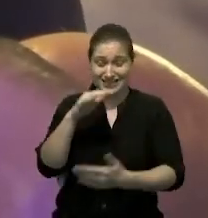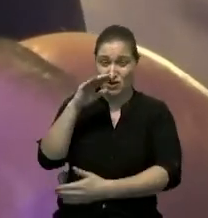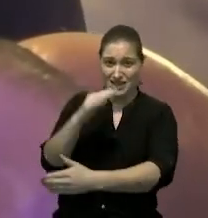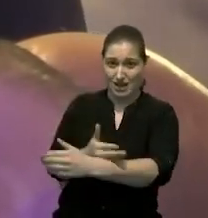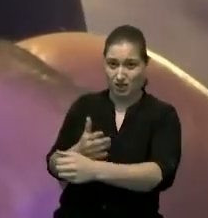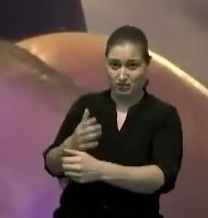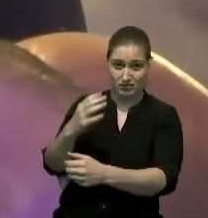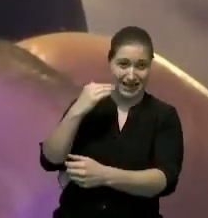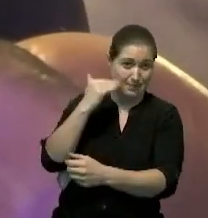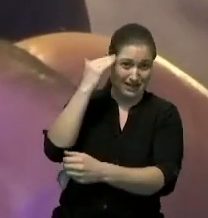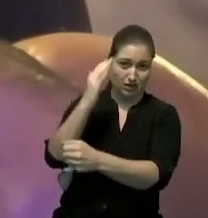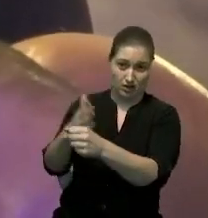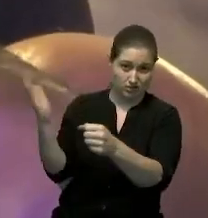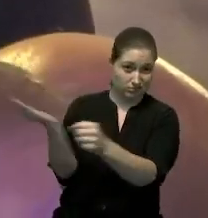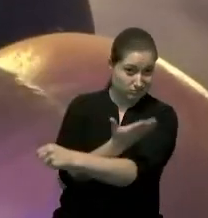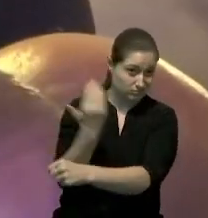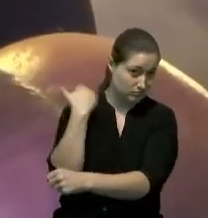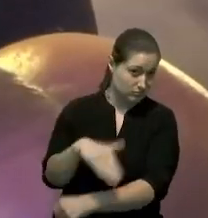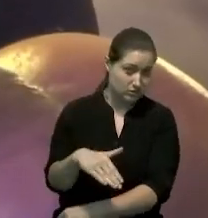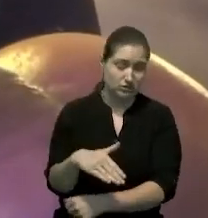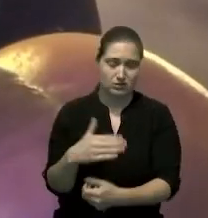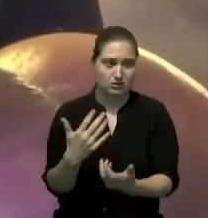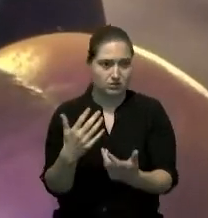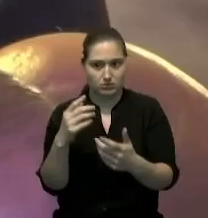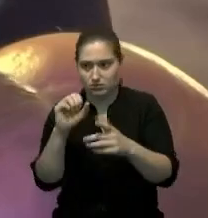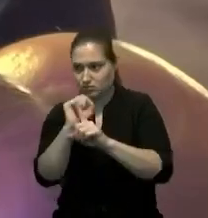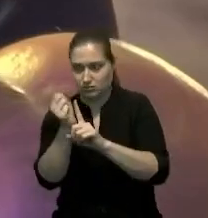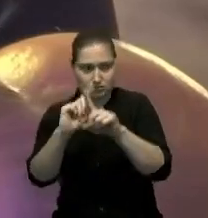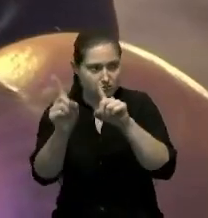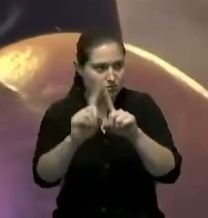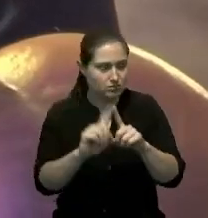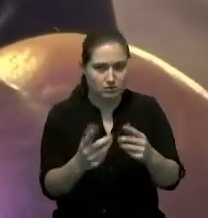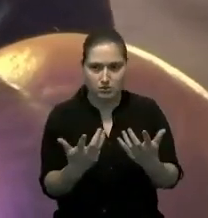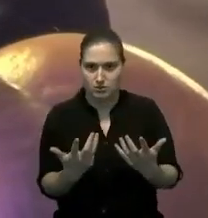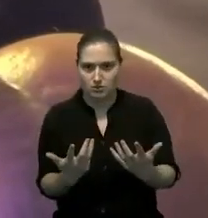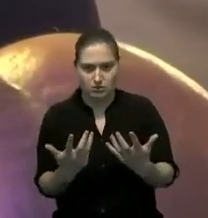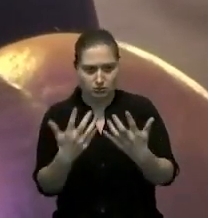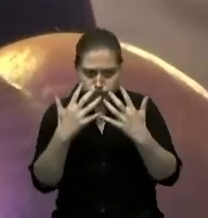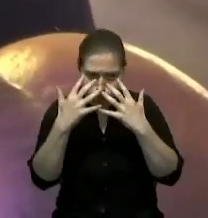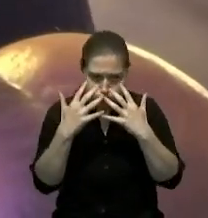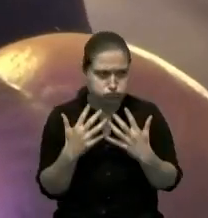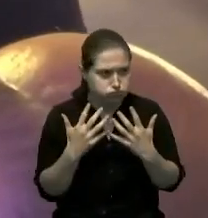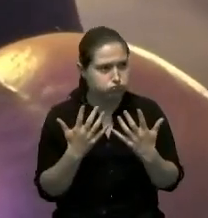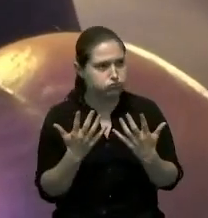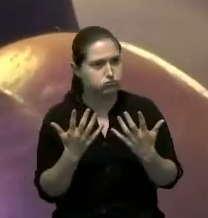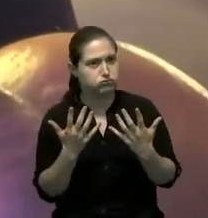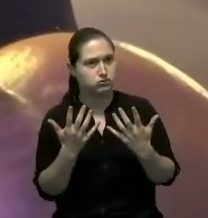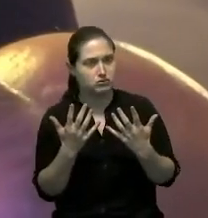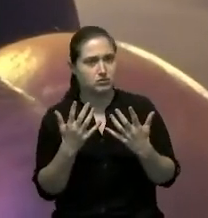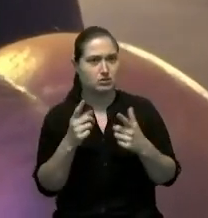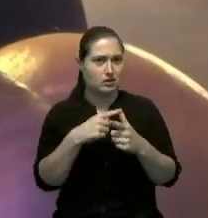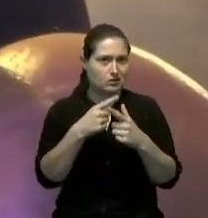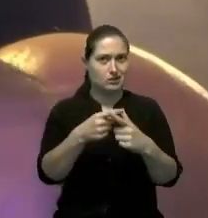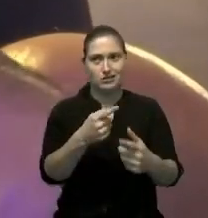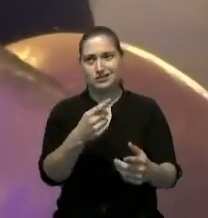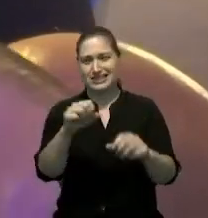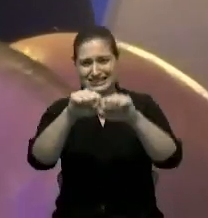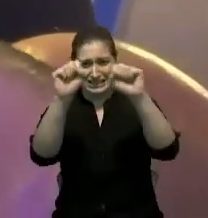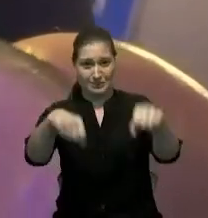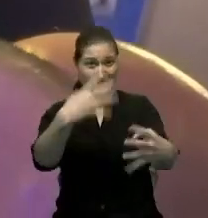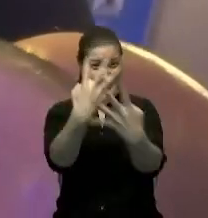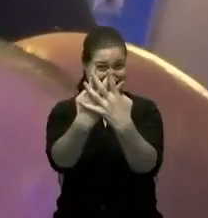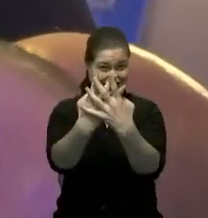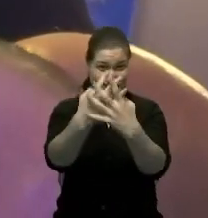entonces vemos con tristeza como luego va a nuestro sistema carcelario que está totalmente